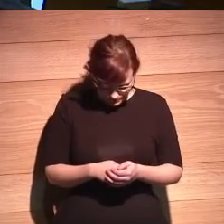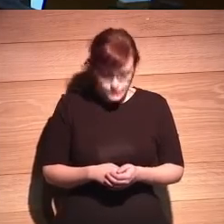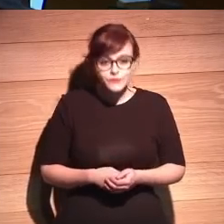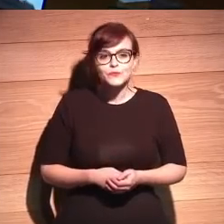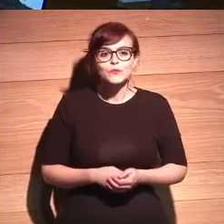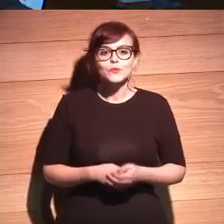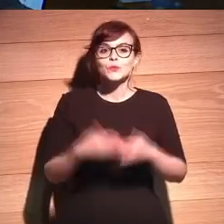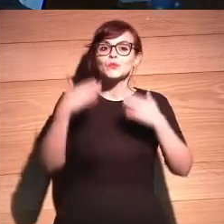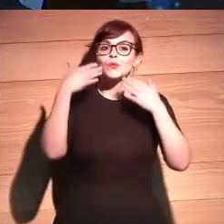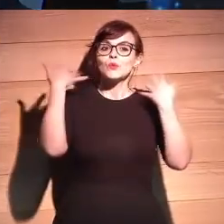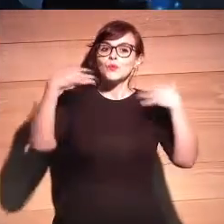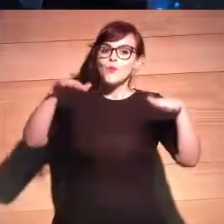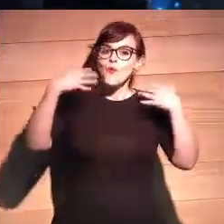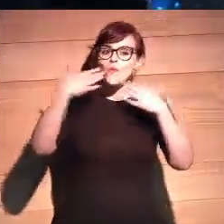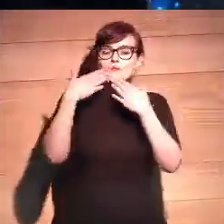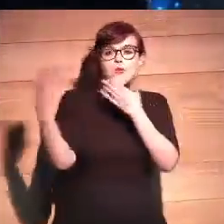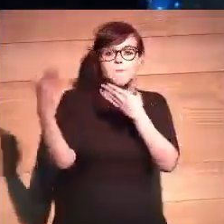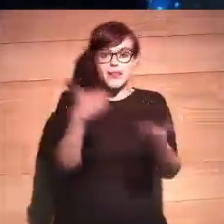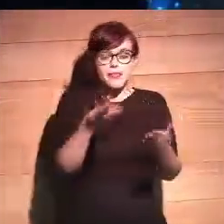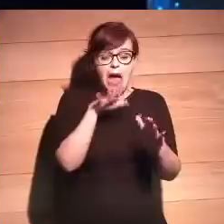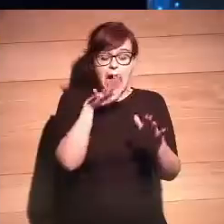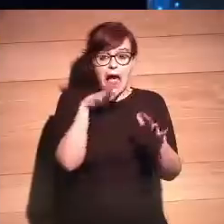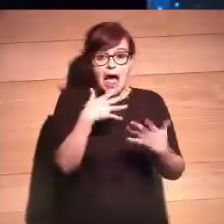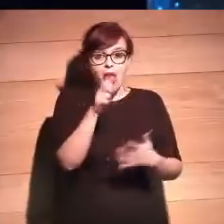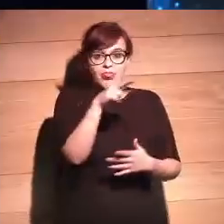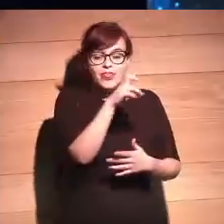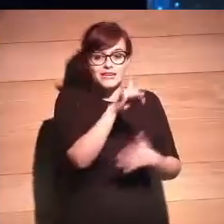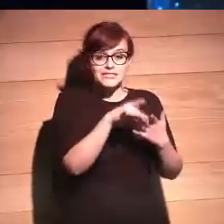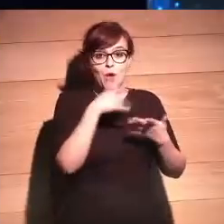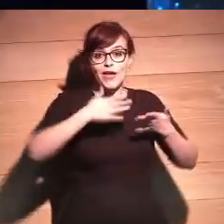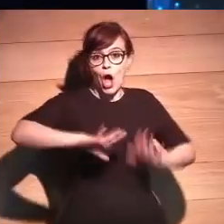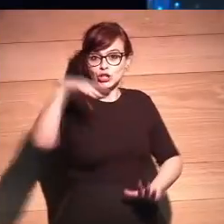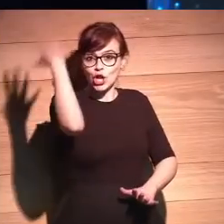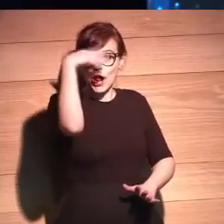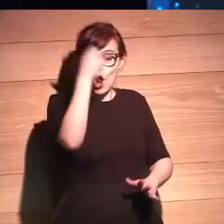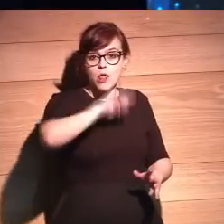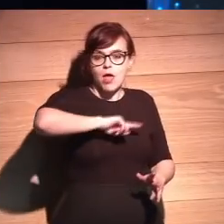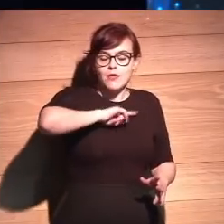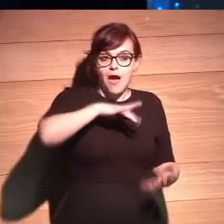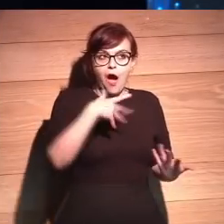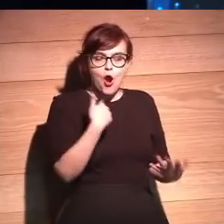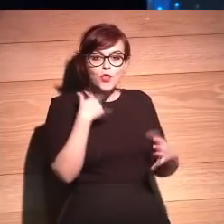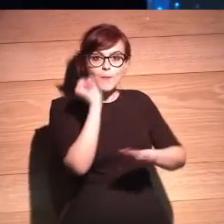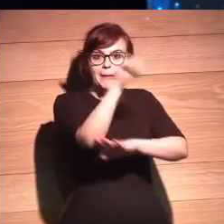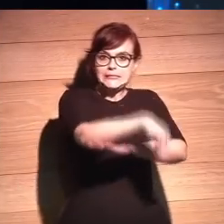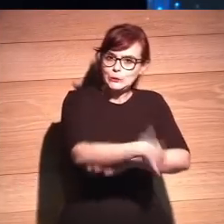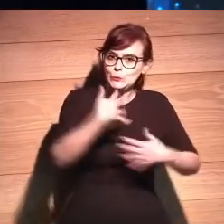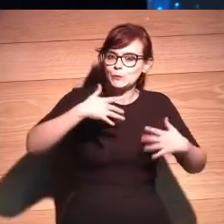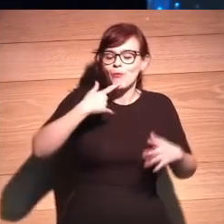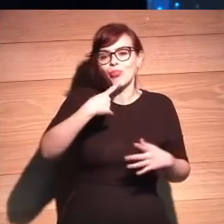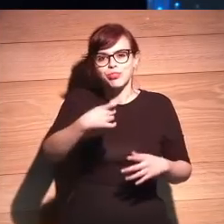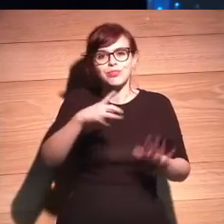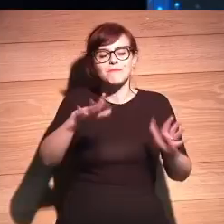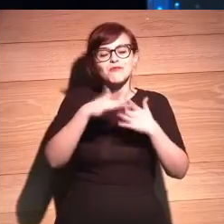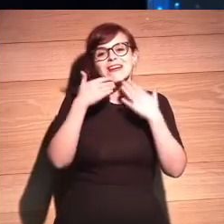Con esta bienvenida que os ha dado Andrés, a ver cómo la supero, con el rock and roll de la ética, voy a empezar dando las